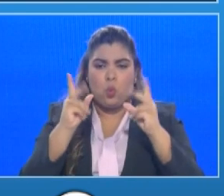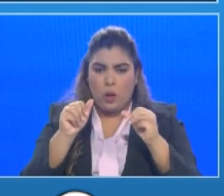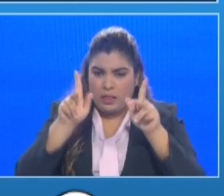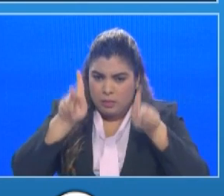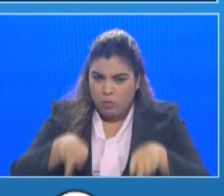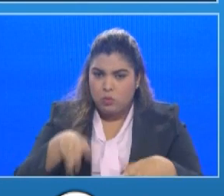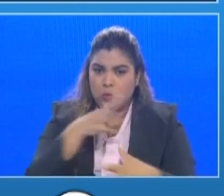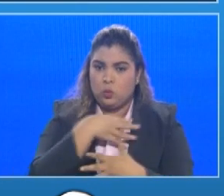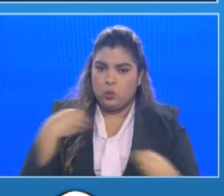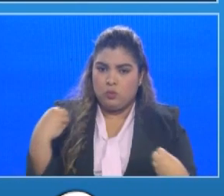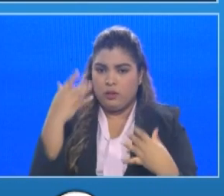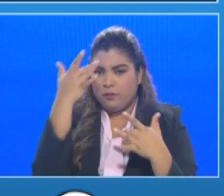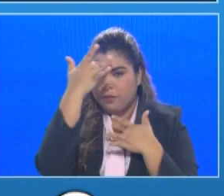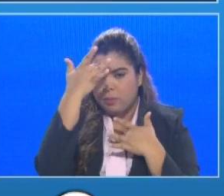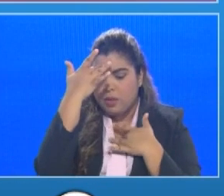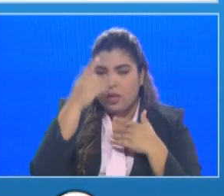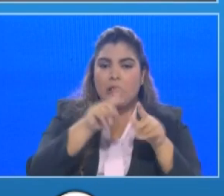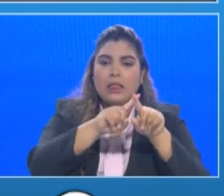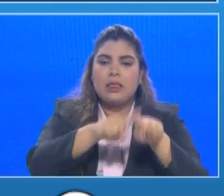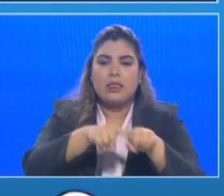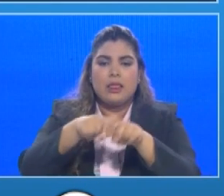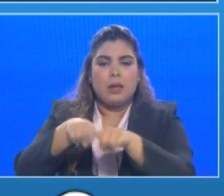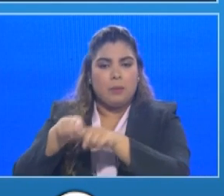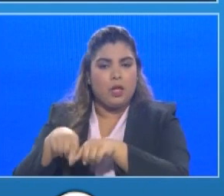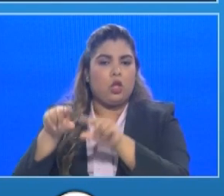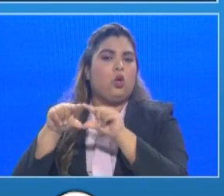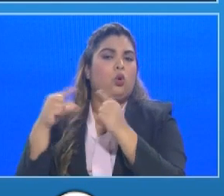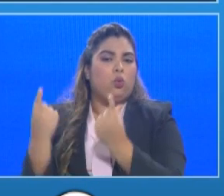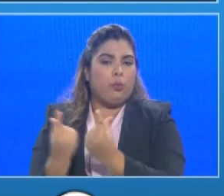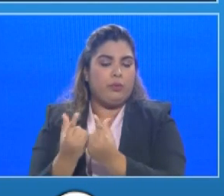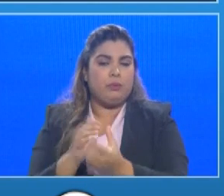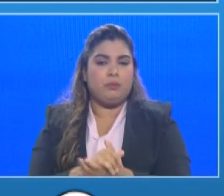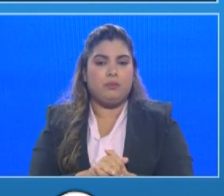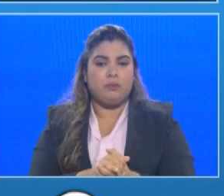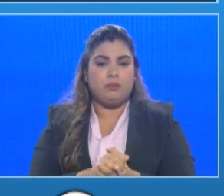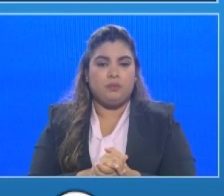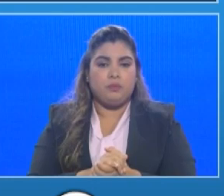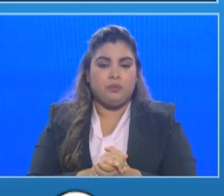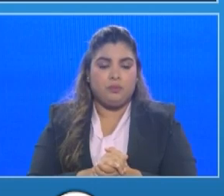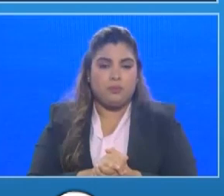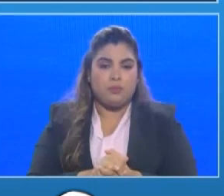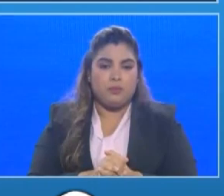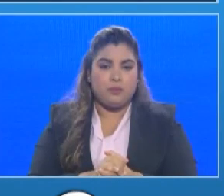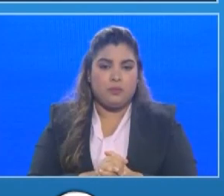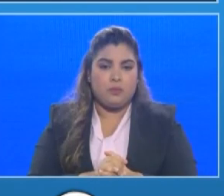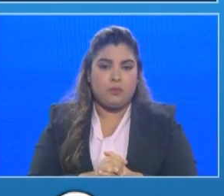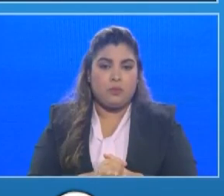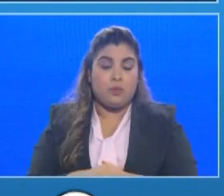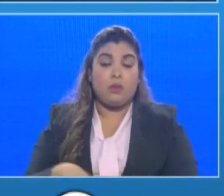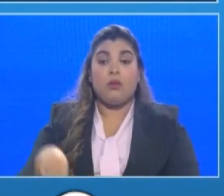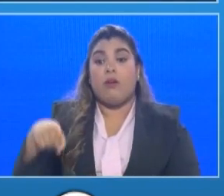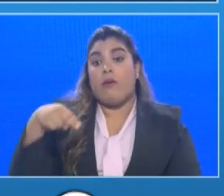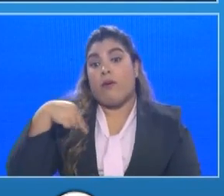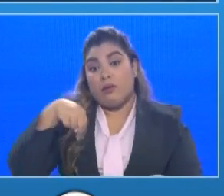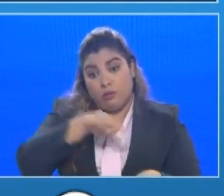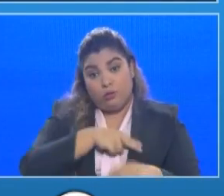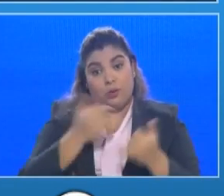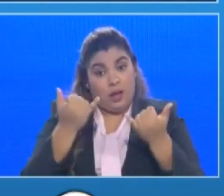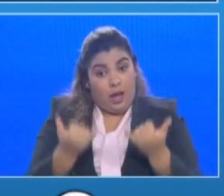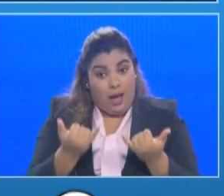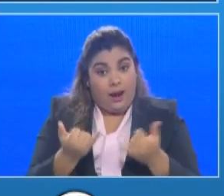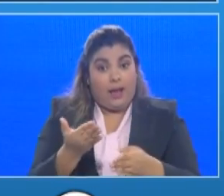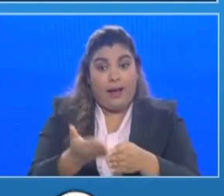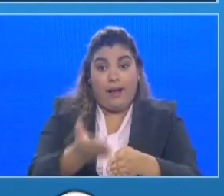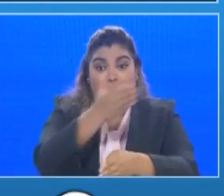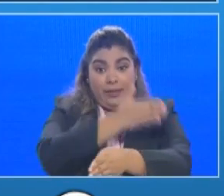cuántos todavía están en observación? Bueno ya nosotros en este momento estamos en una transmisión comunitaria del